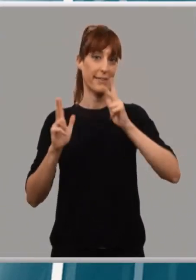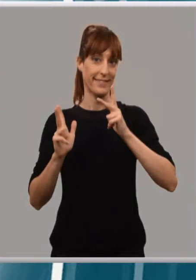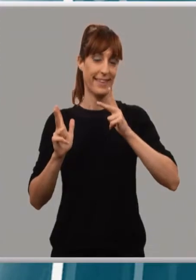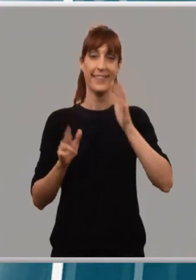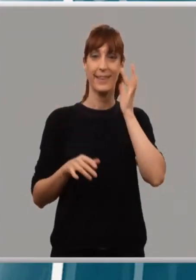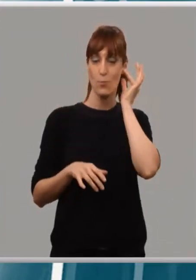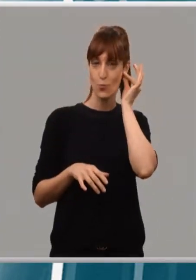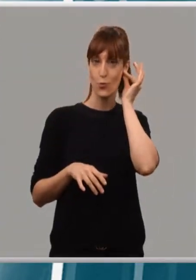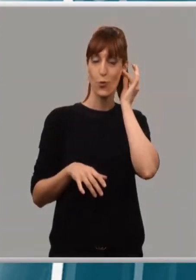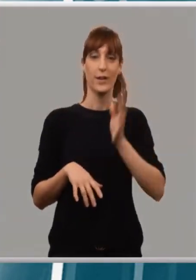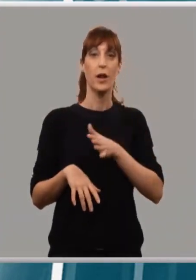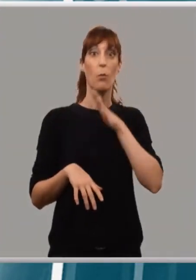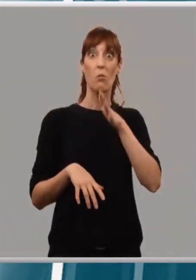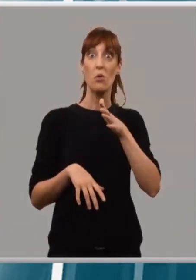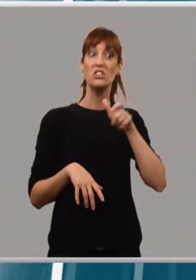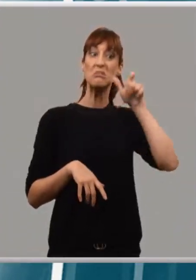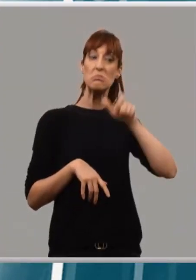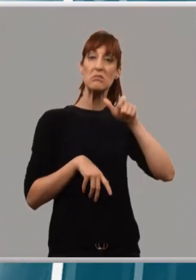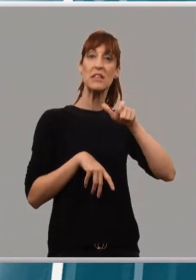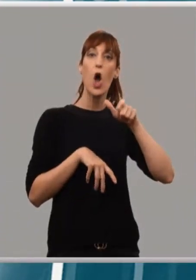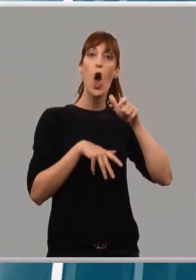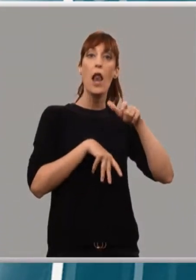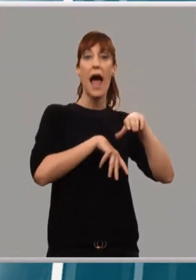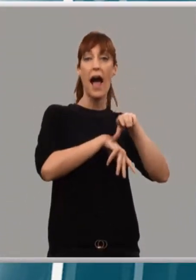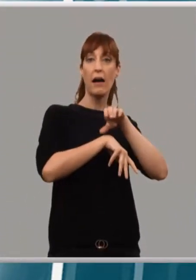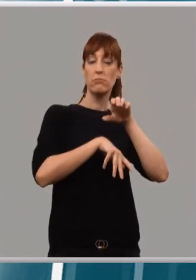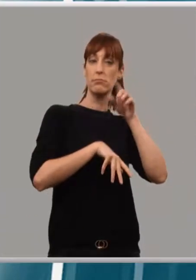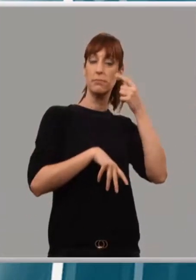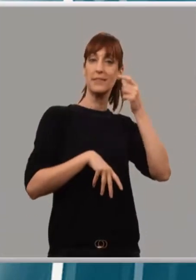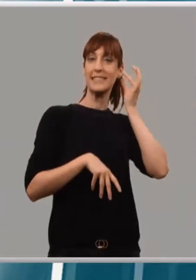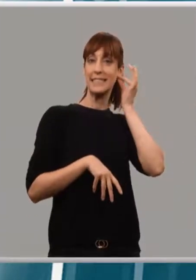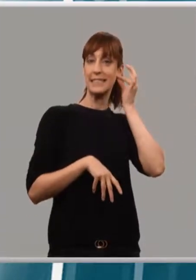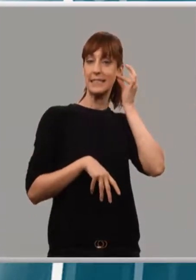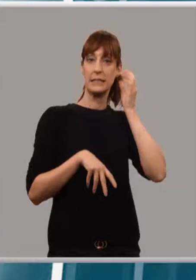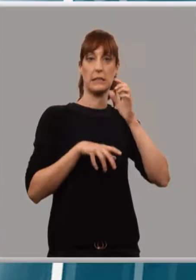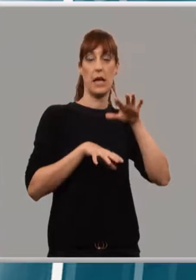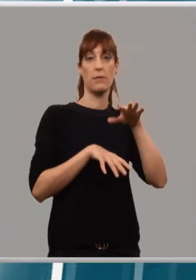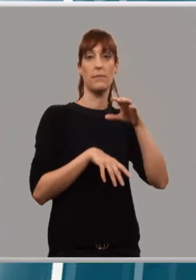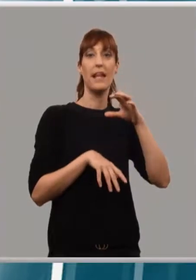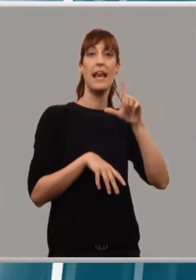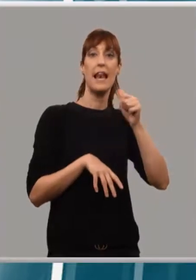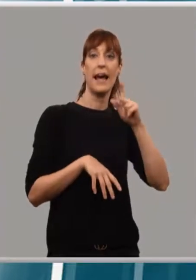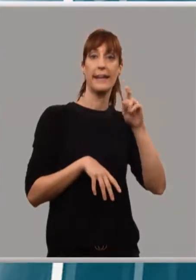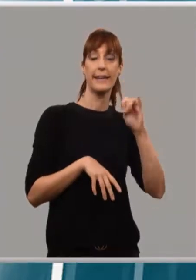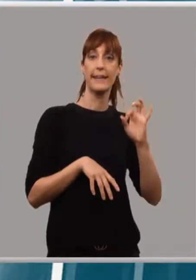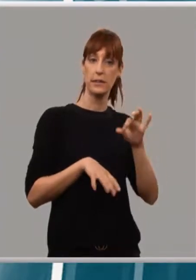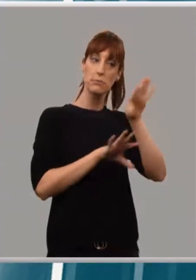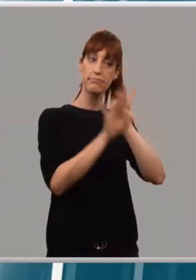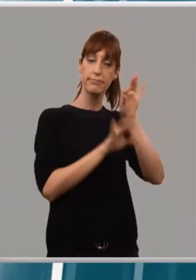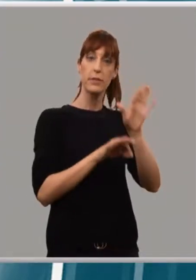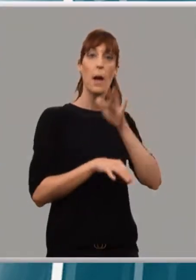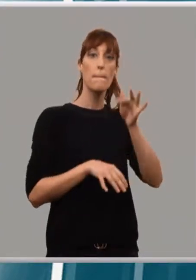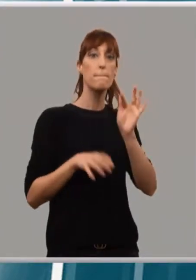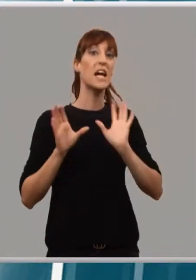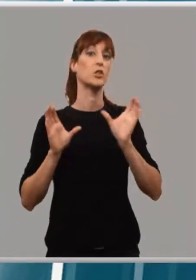a través de la comisaria Clara Sanchís y está liderado por la Biblioteca Nacional de España y junto con la Federación de